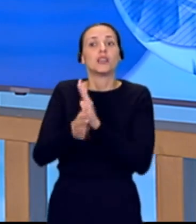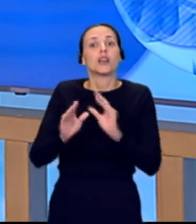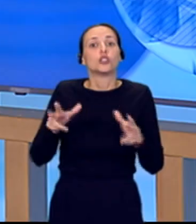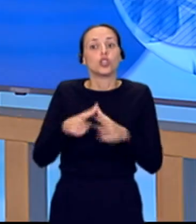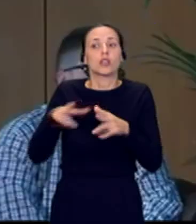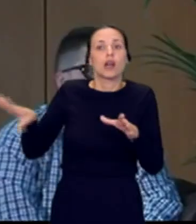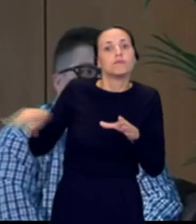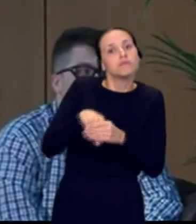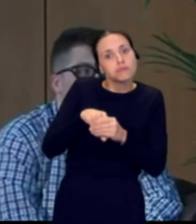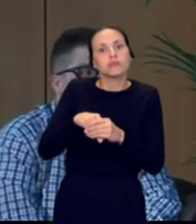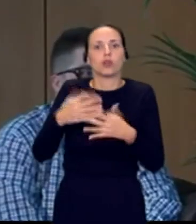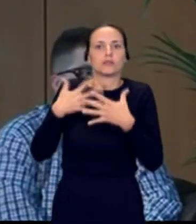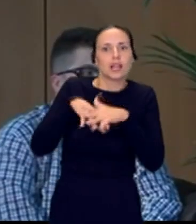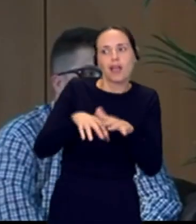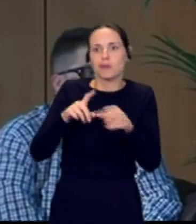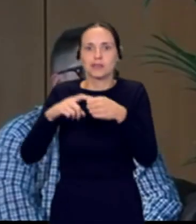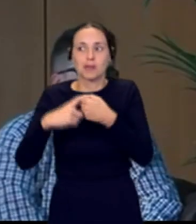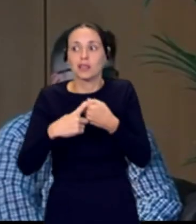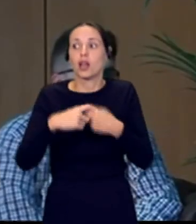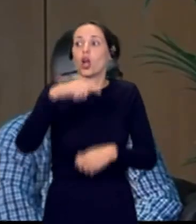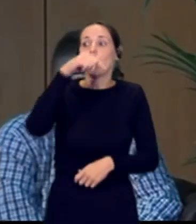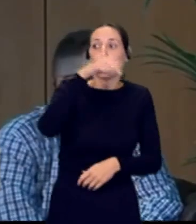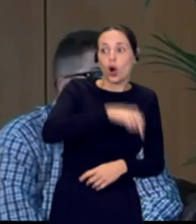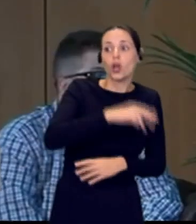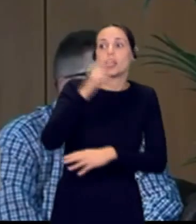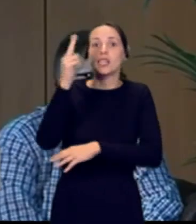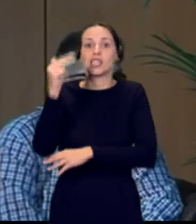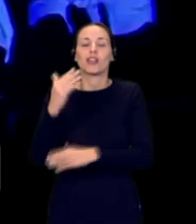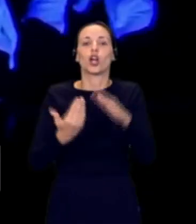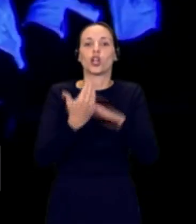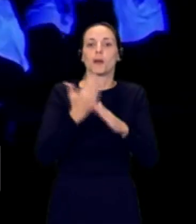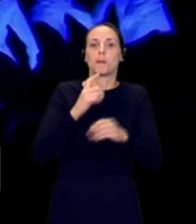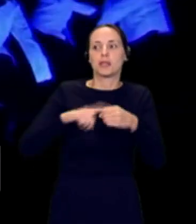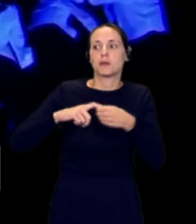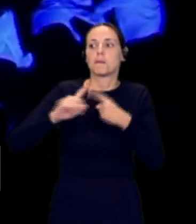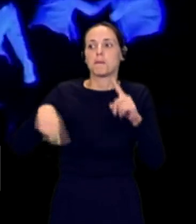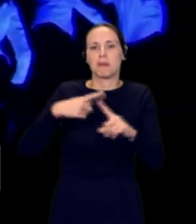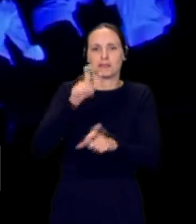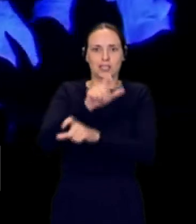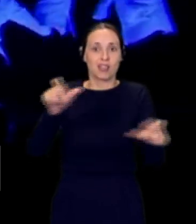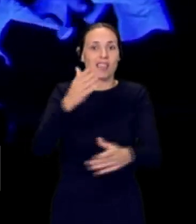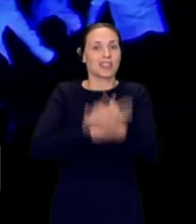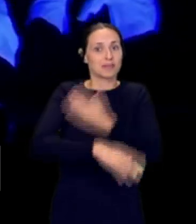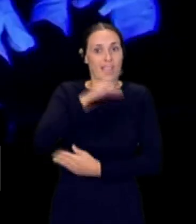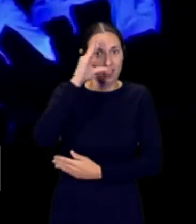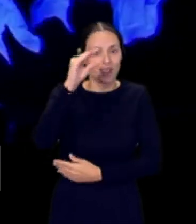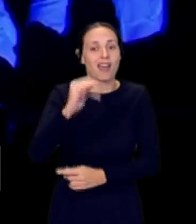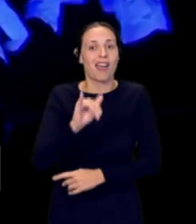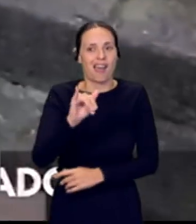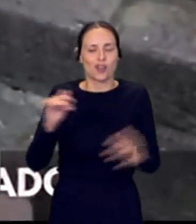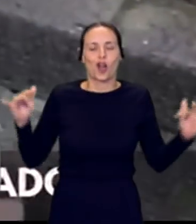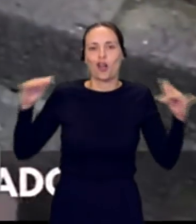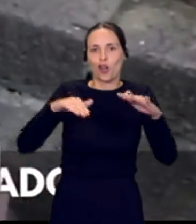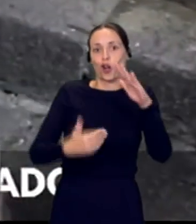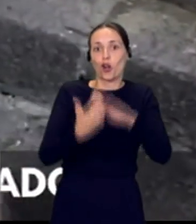en la sociedad. Hoy y el viernes, jornada de participación y ciudadanía de personas con discapacidad intelectual. Abriendo